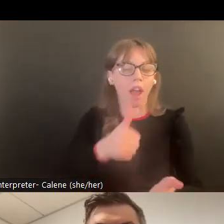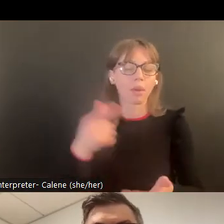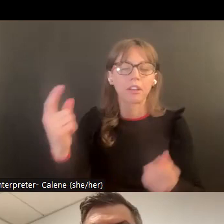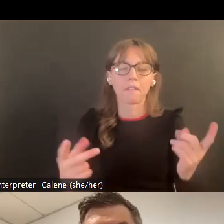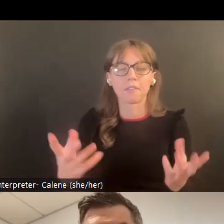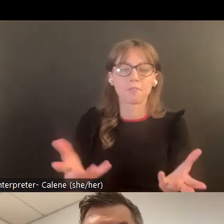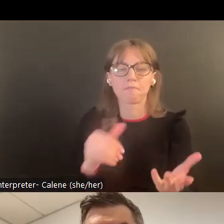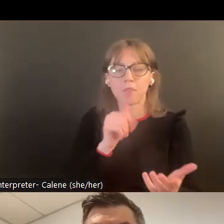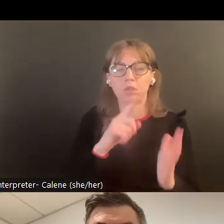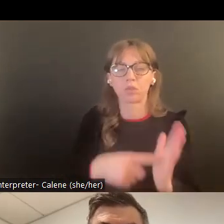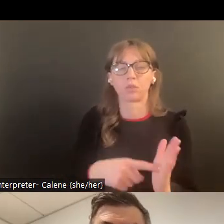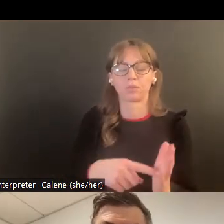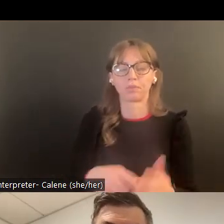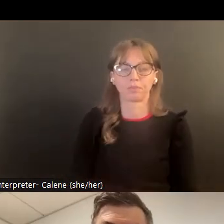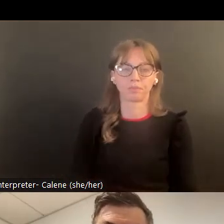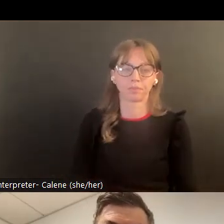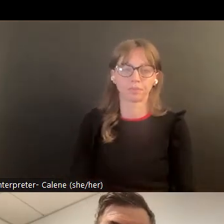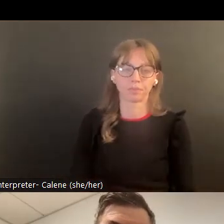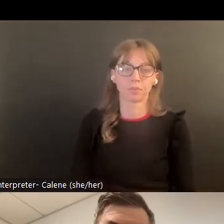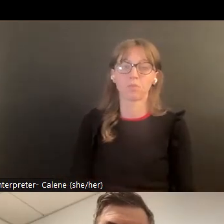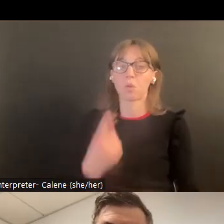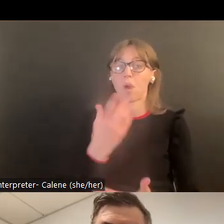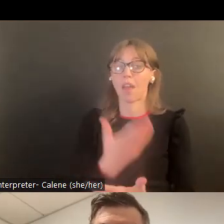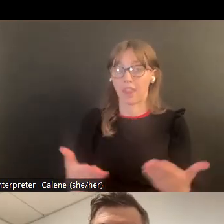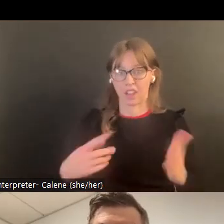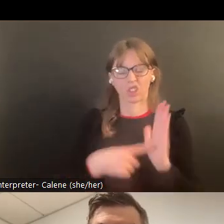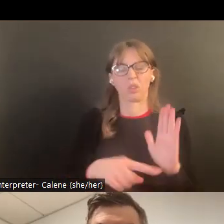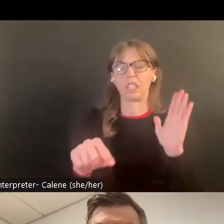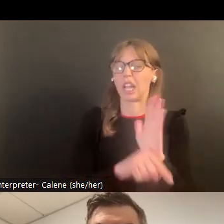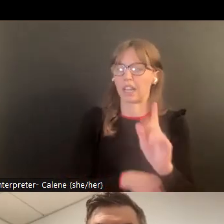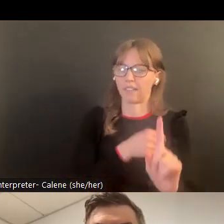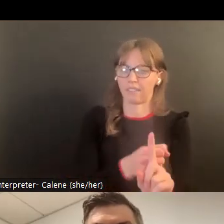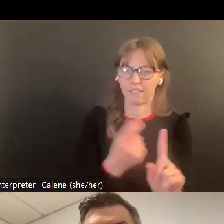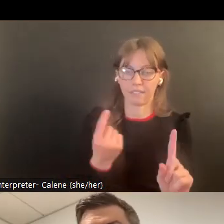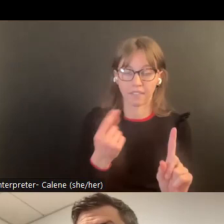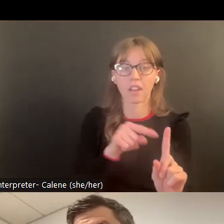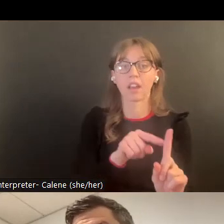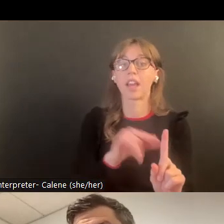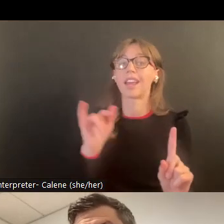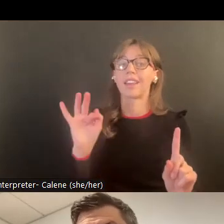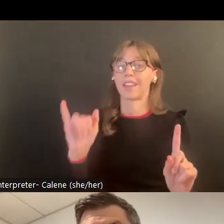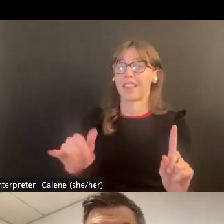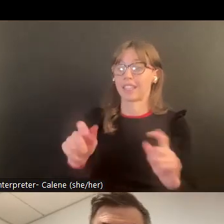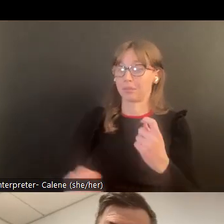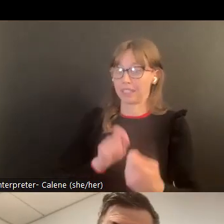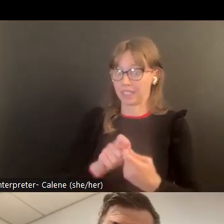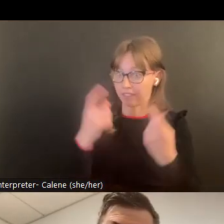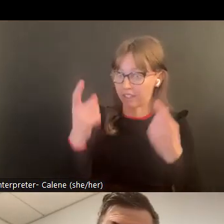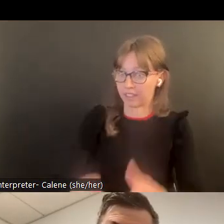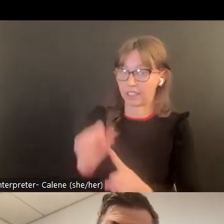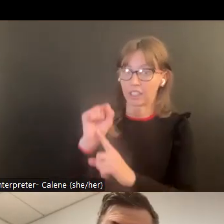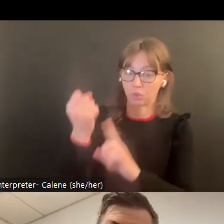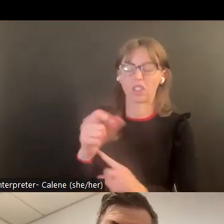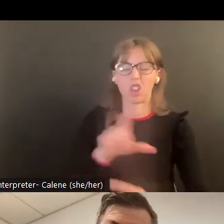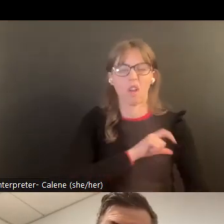de que si fuera un impacto positivo o no. Una de las cosas que sí estas investigaciones notaron fue